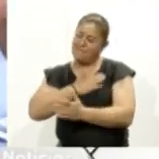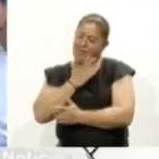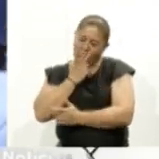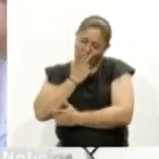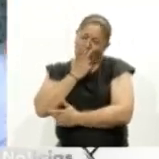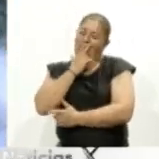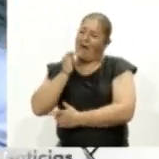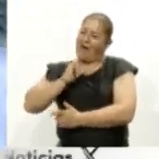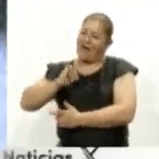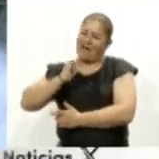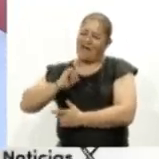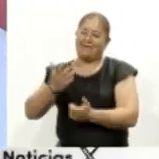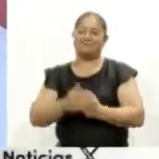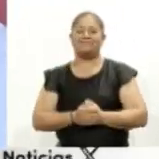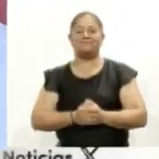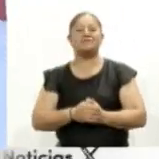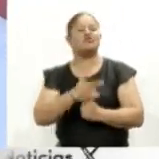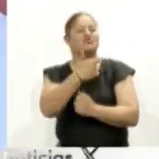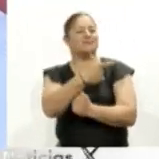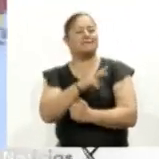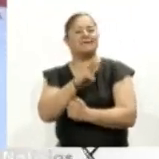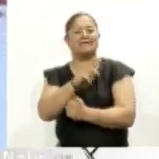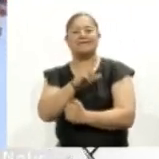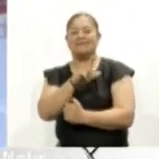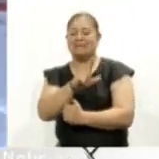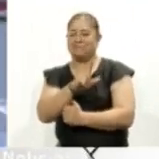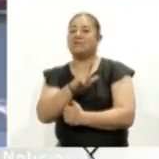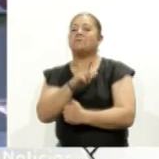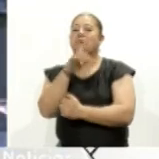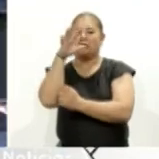para Coracic Noticias Giovanni Valdés Lima